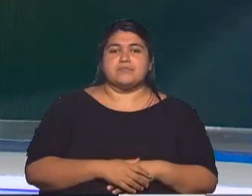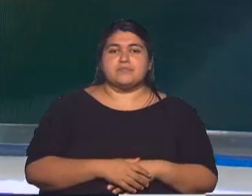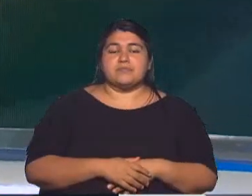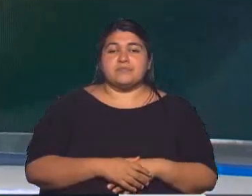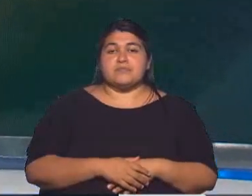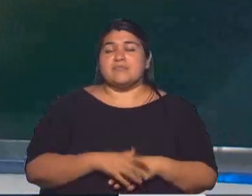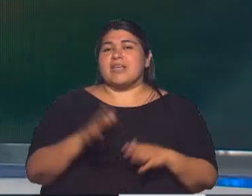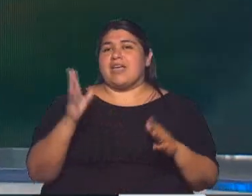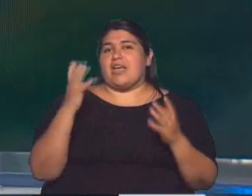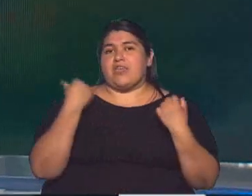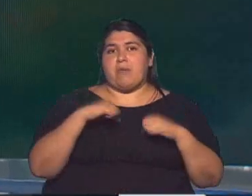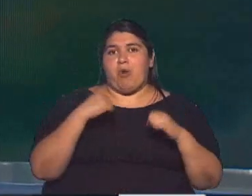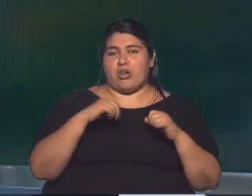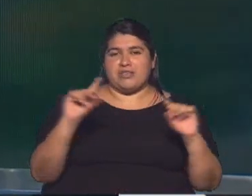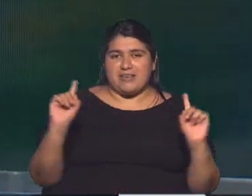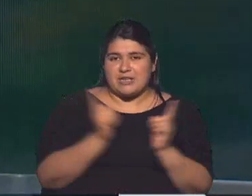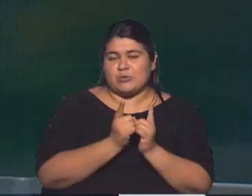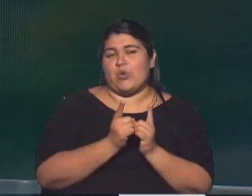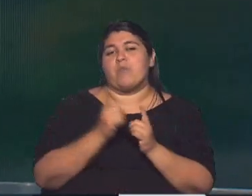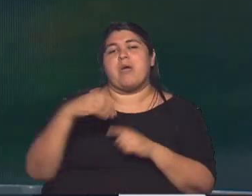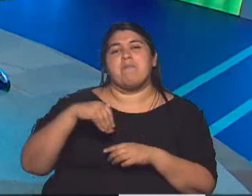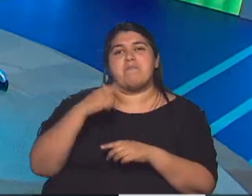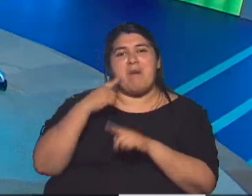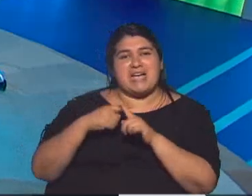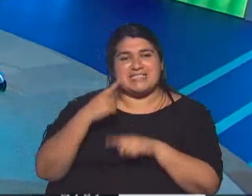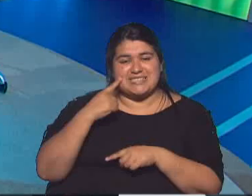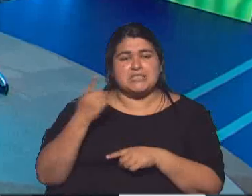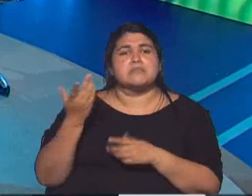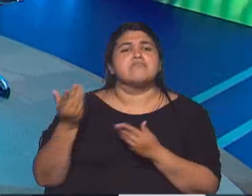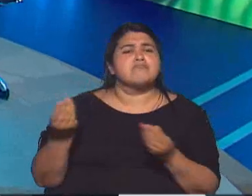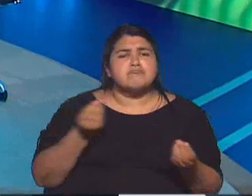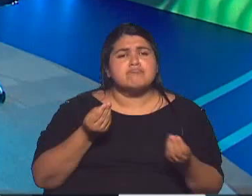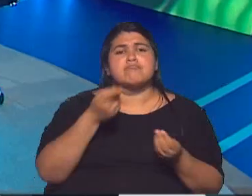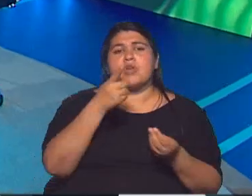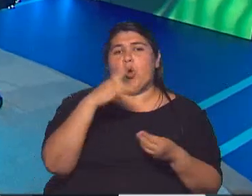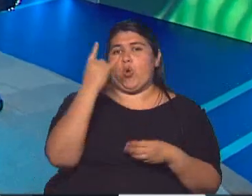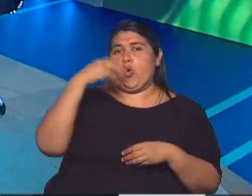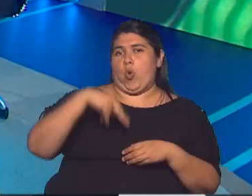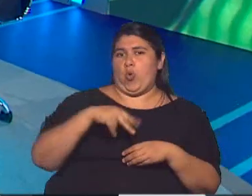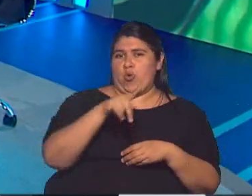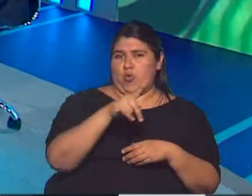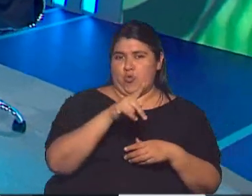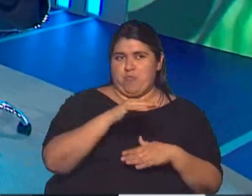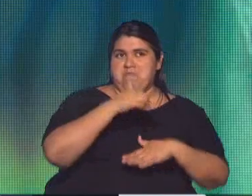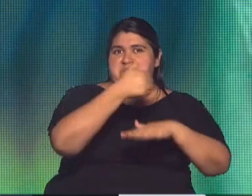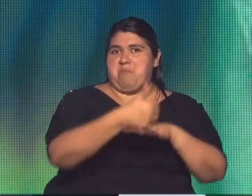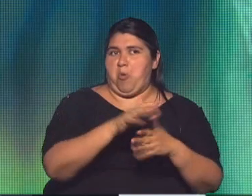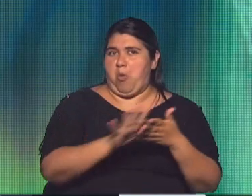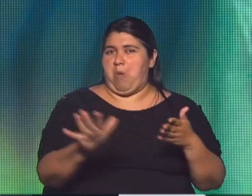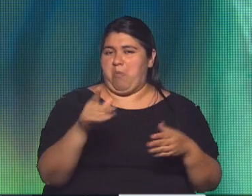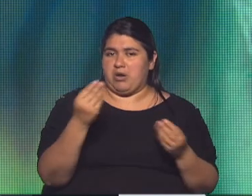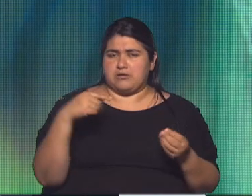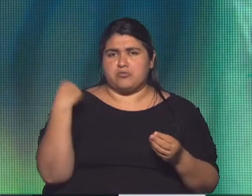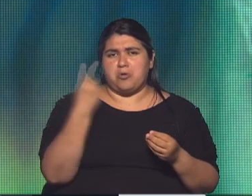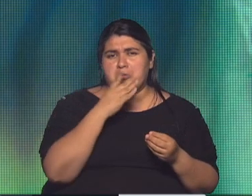El resumen ahora de Noticias Deportivas junto a Maximiliano Steinman y tiene que ver con la reaparición del Kun Agüero, nada más y nada menos, Maxi. Y mucho